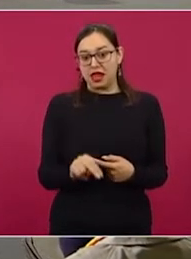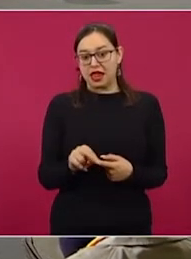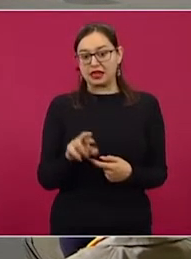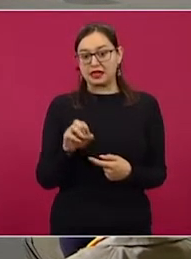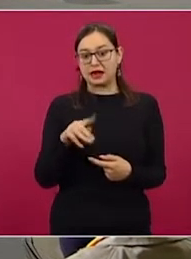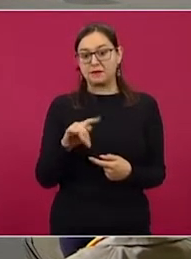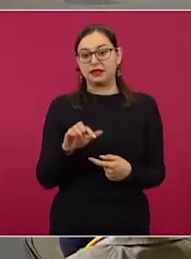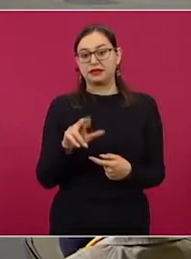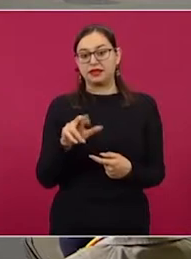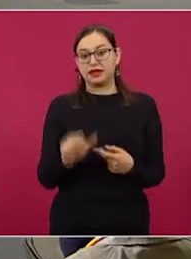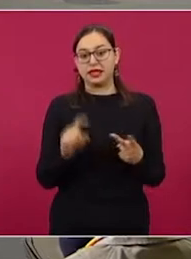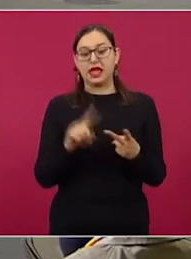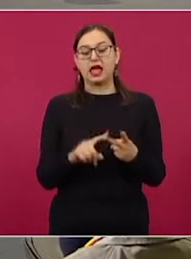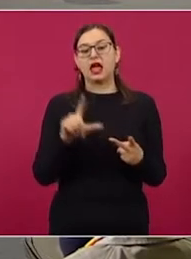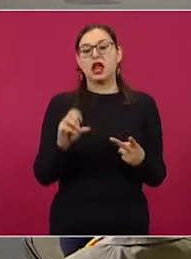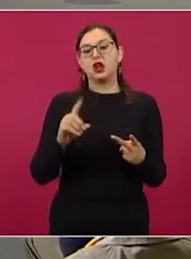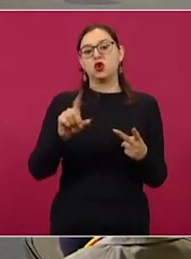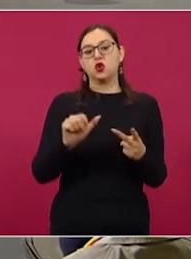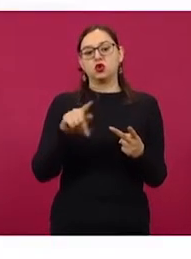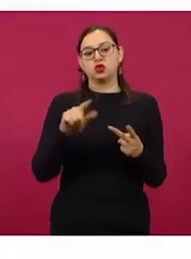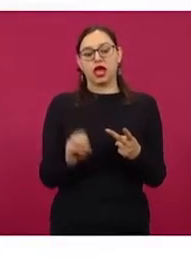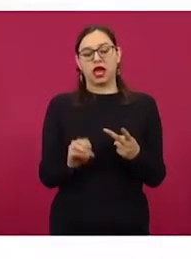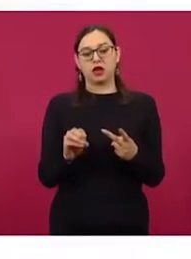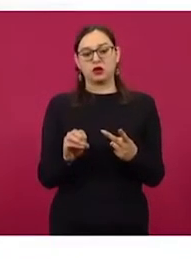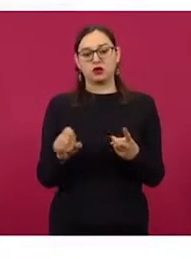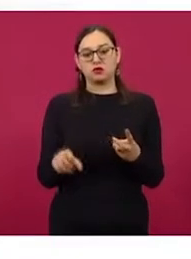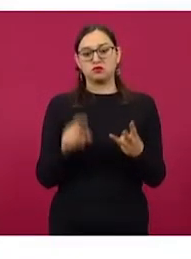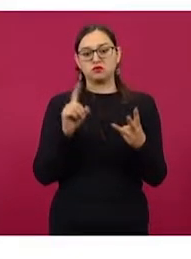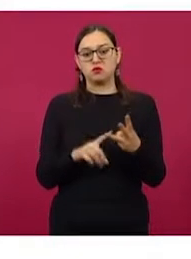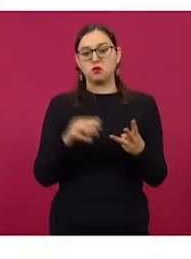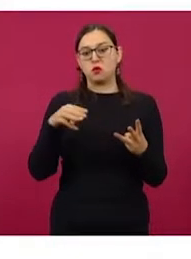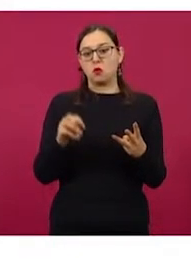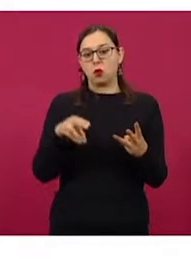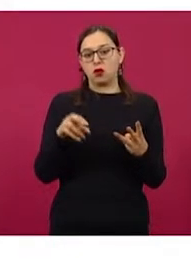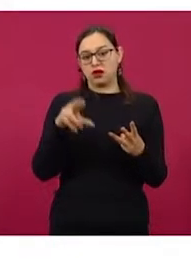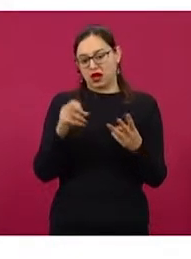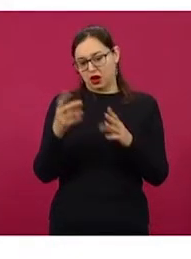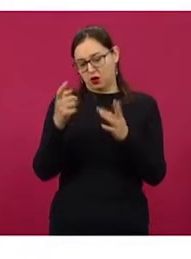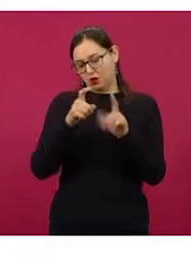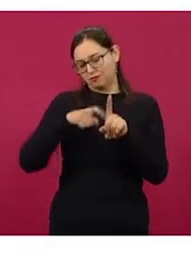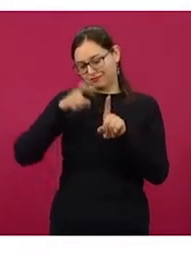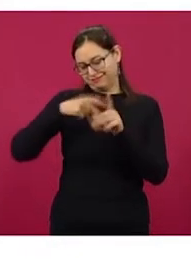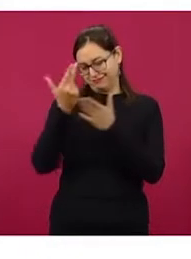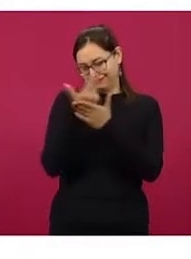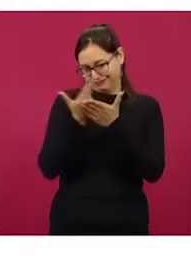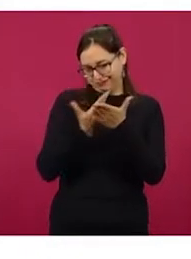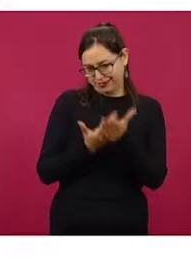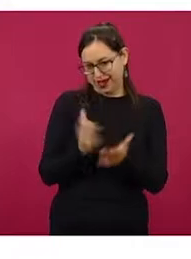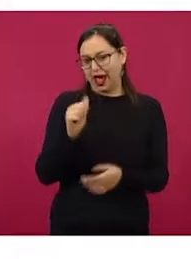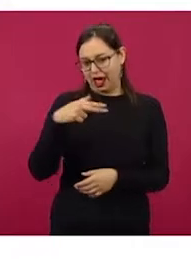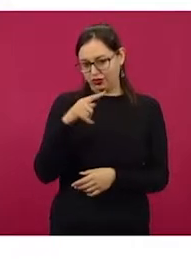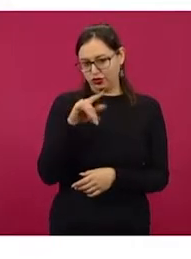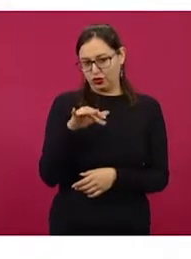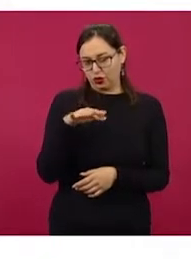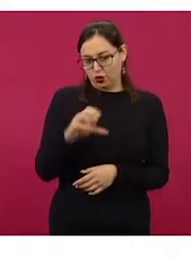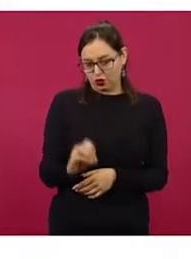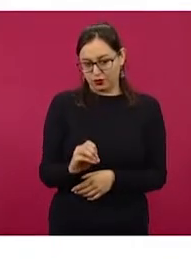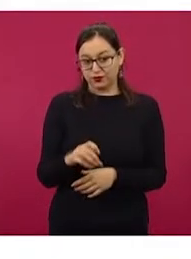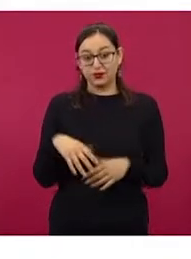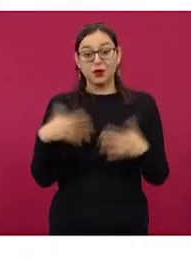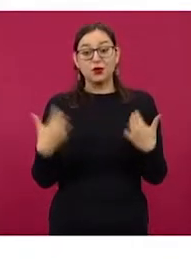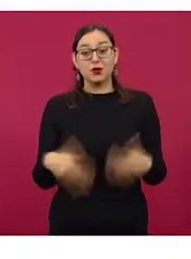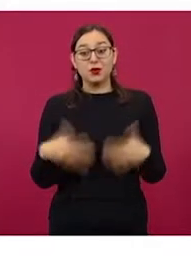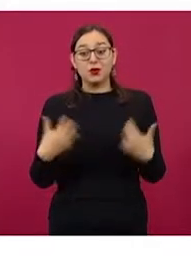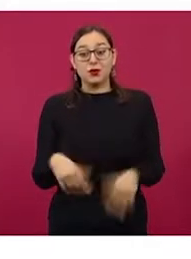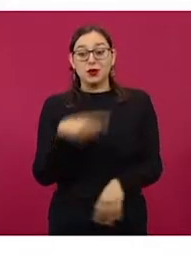Javier Lozano y el monero Antonio Garcinieto. Pero la mentira les duró